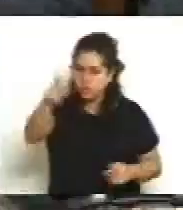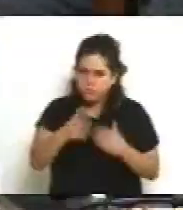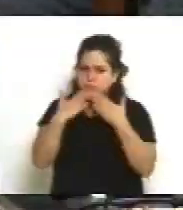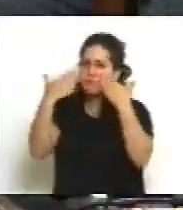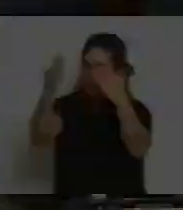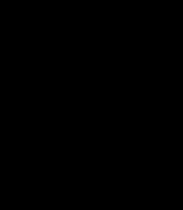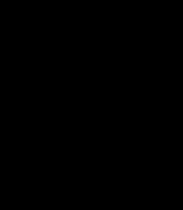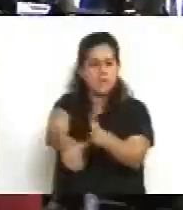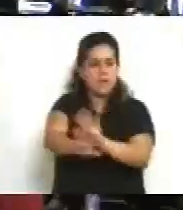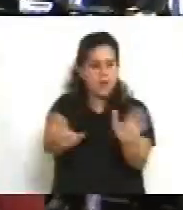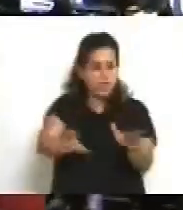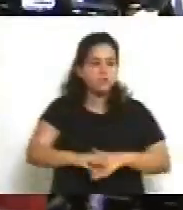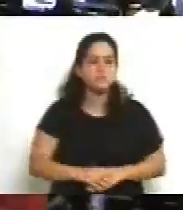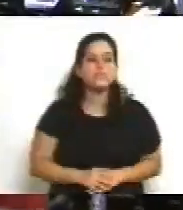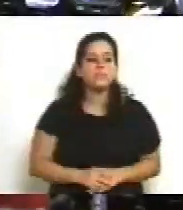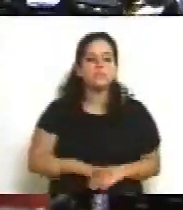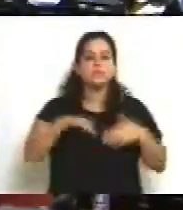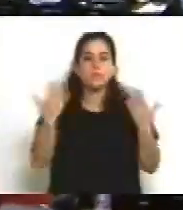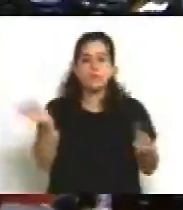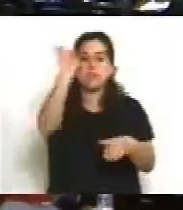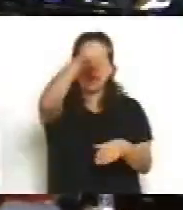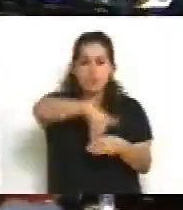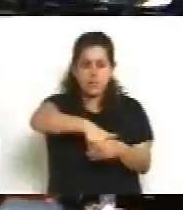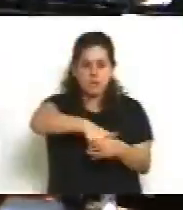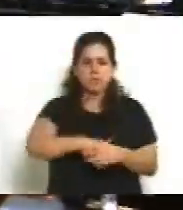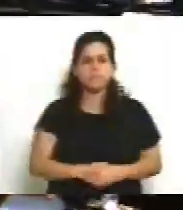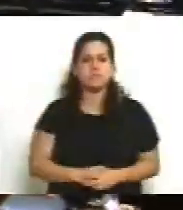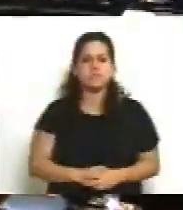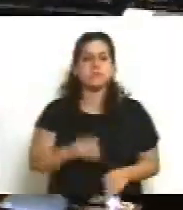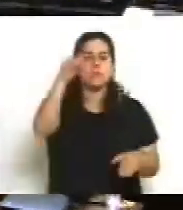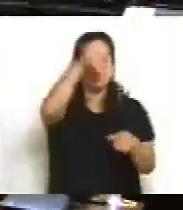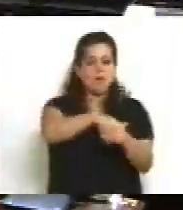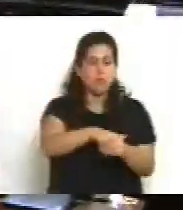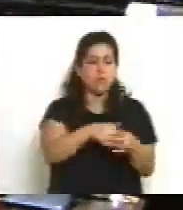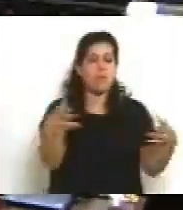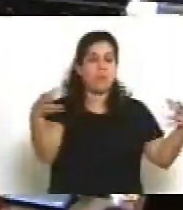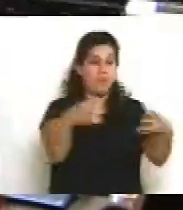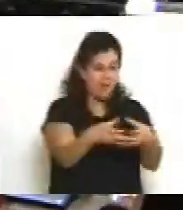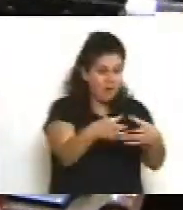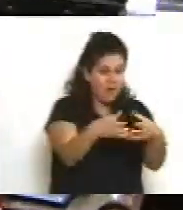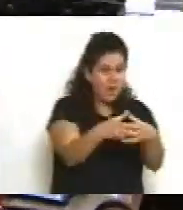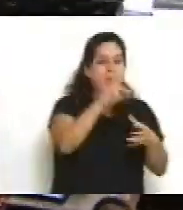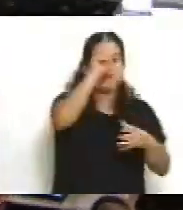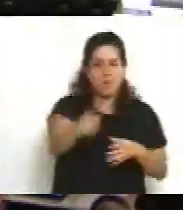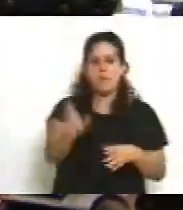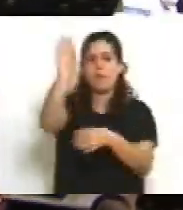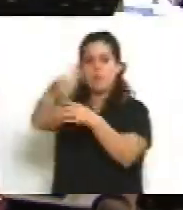Presidente. Se va a votar en general y en particular